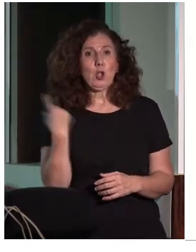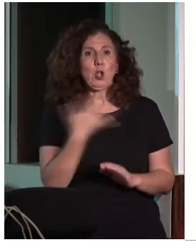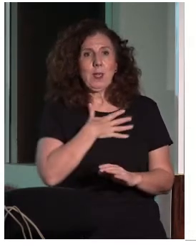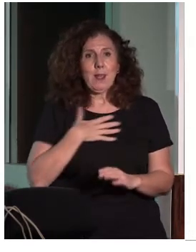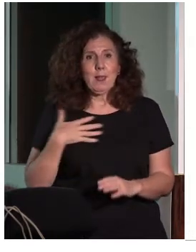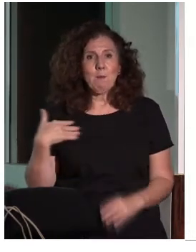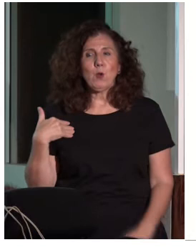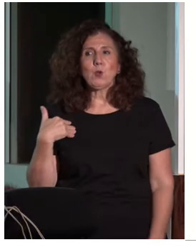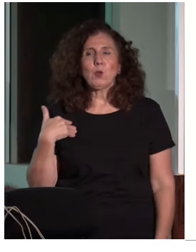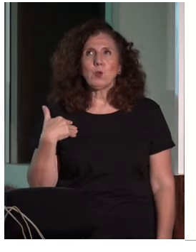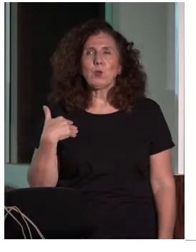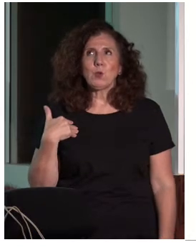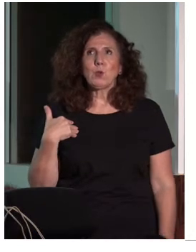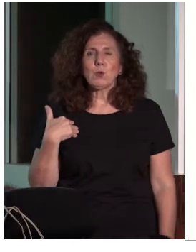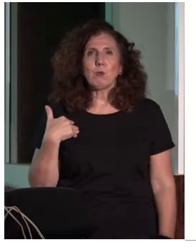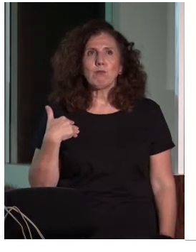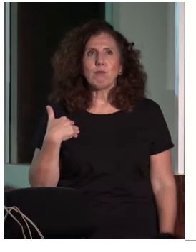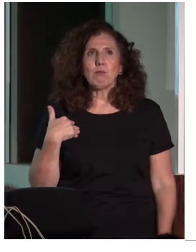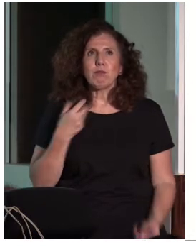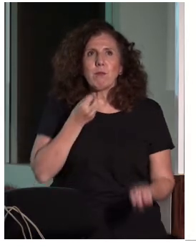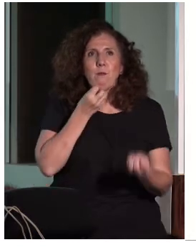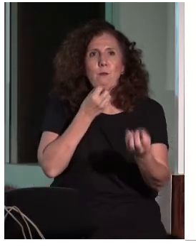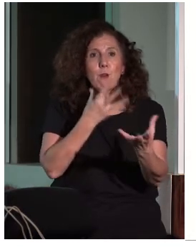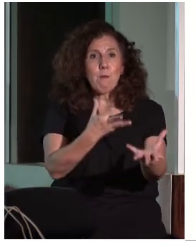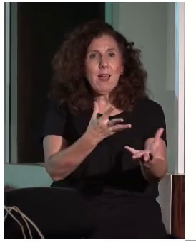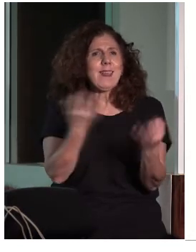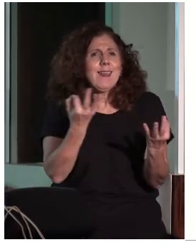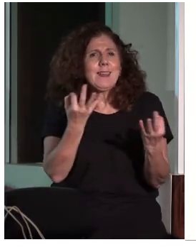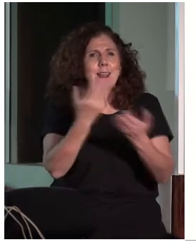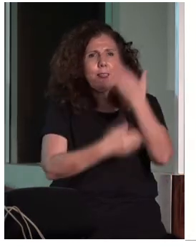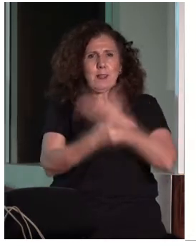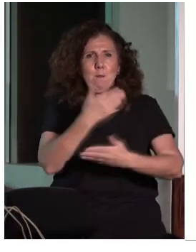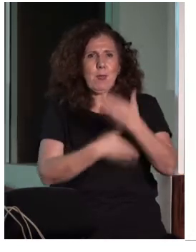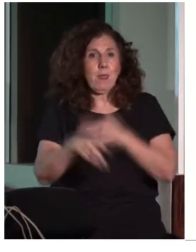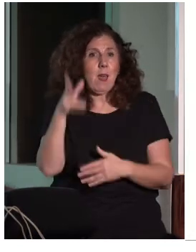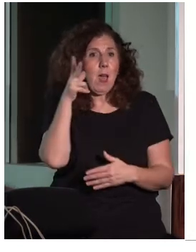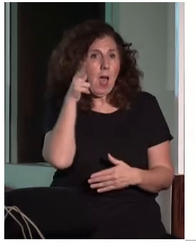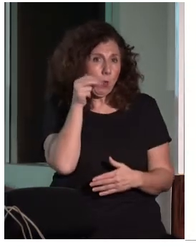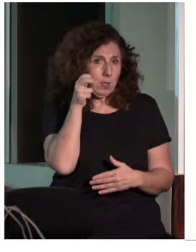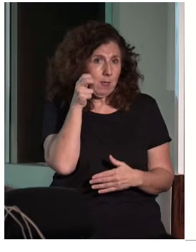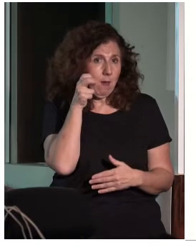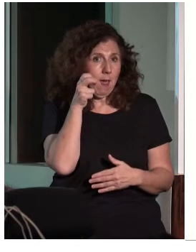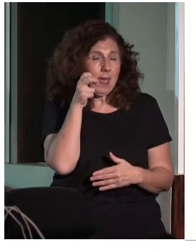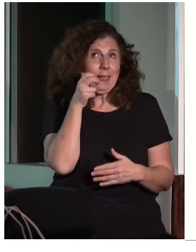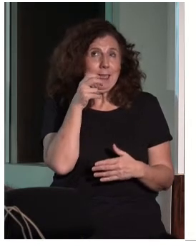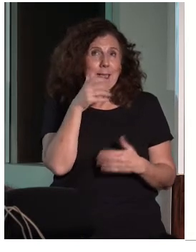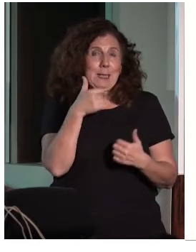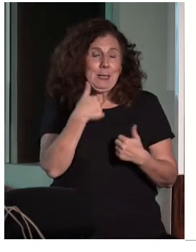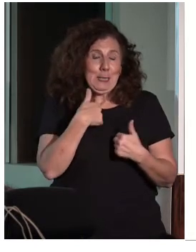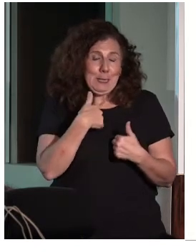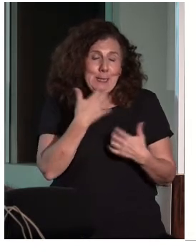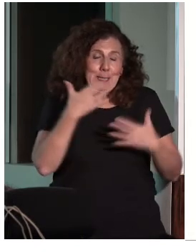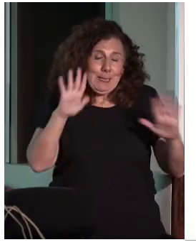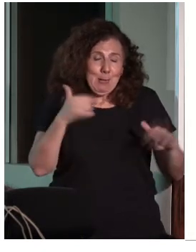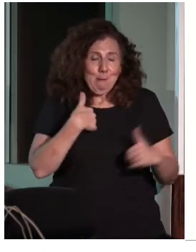que entiendan un poco más qué es la discapacidad auditiva. Y una vez que, si soy capaz de hacerlo,